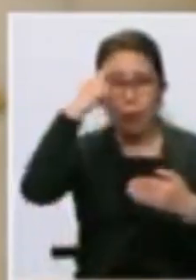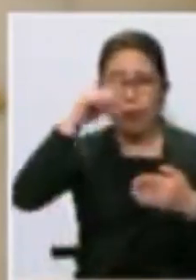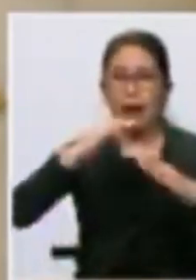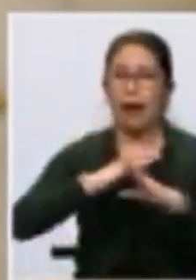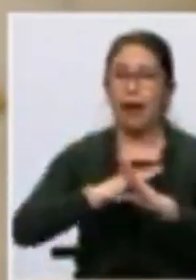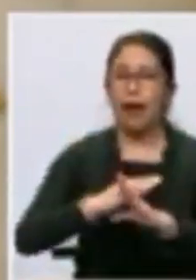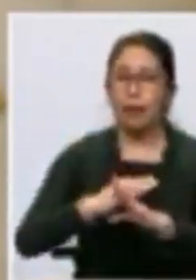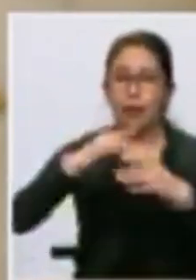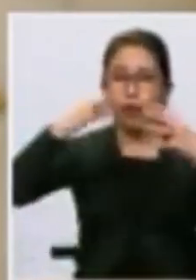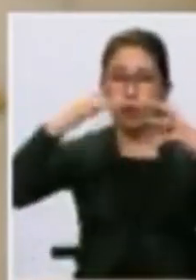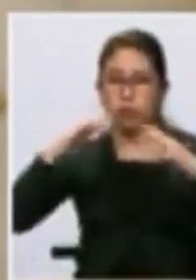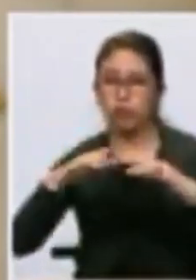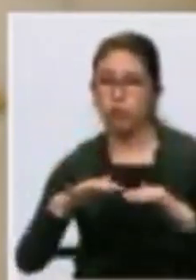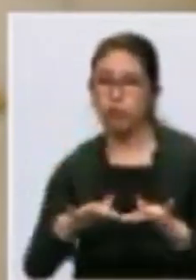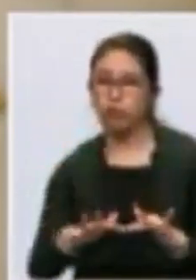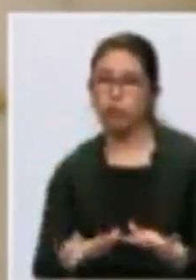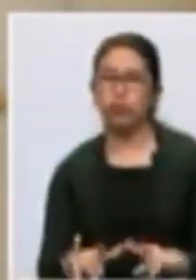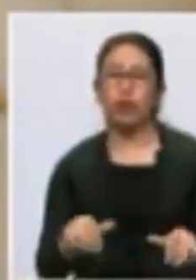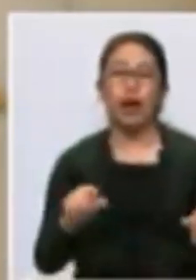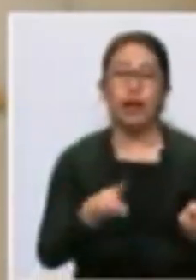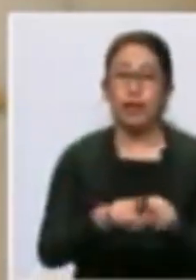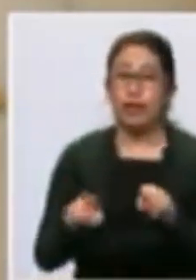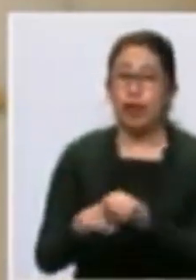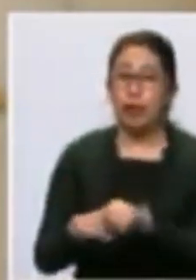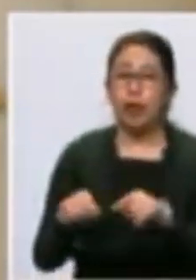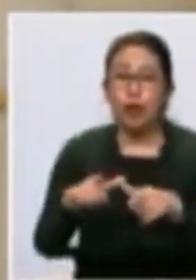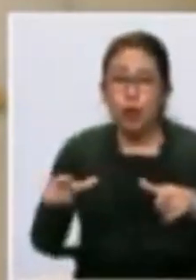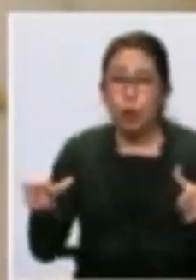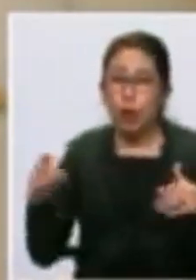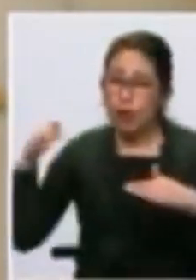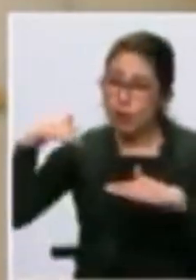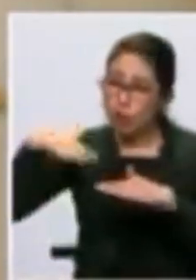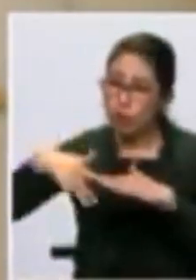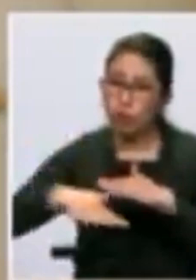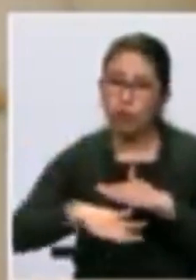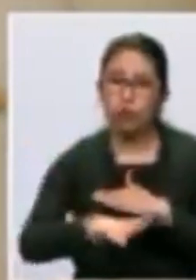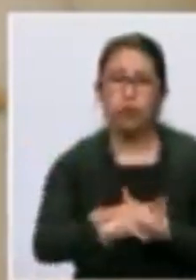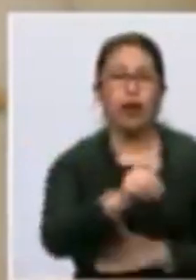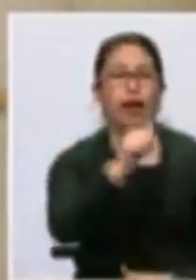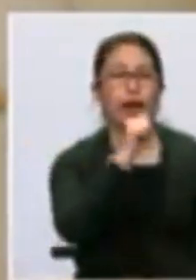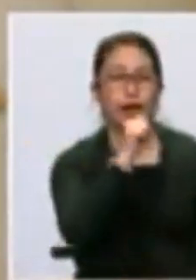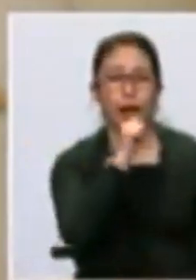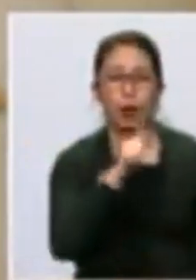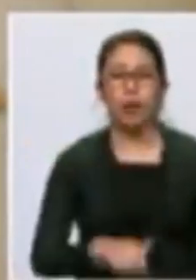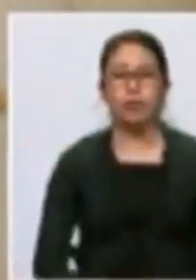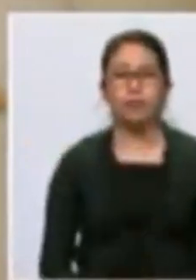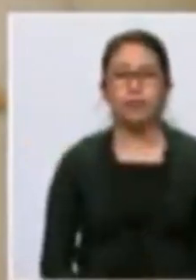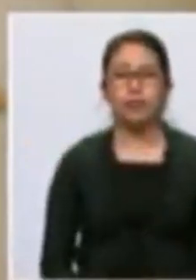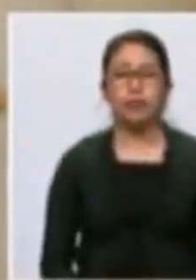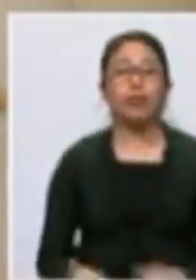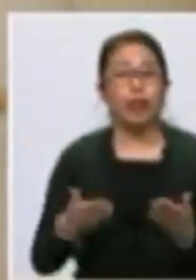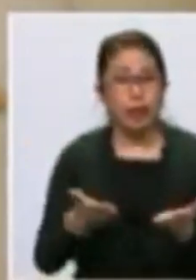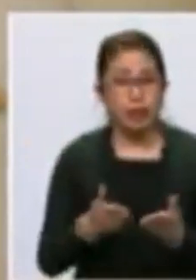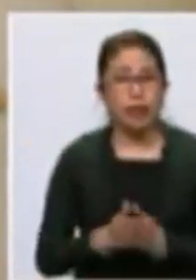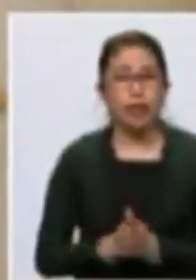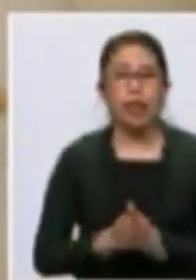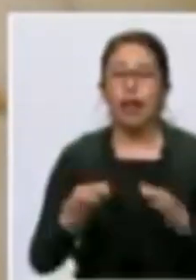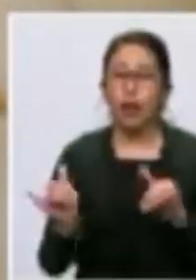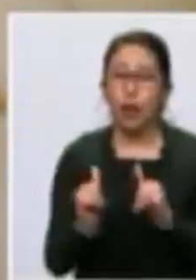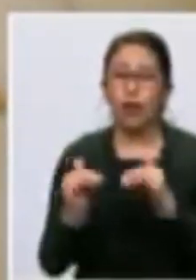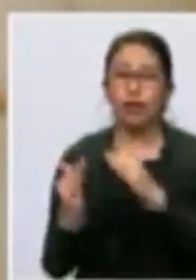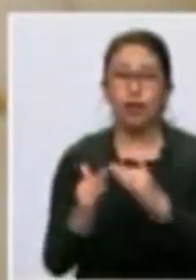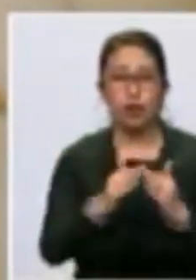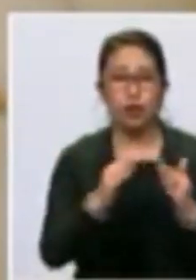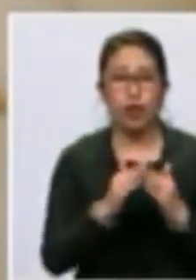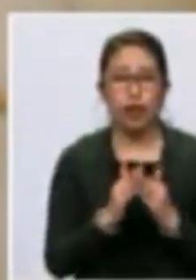haremos canalización de aguas para que no hayan inundaciones y para favorecer el riego. Y así como en la ciudad